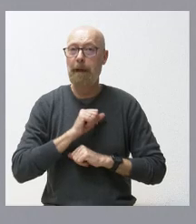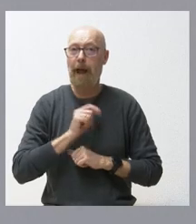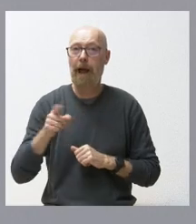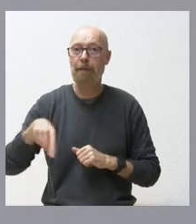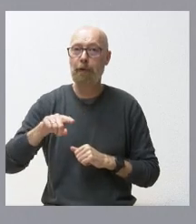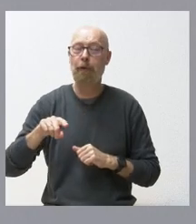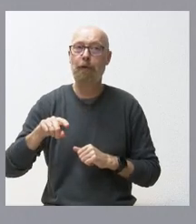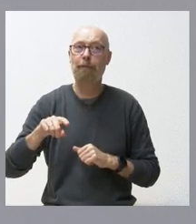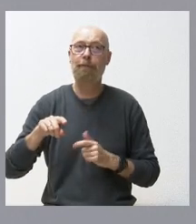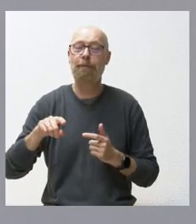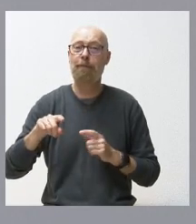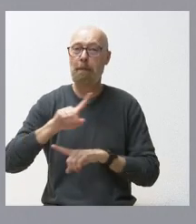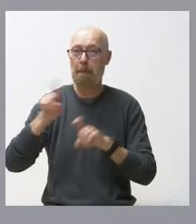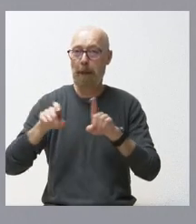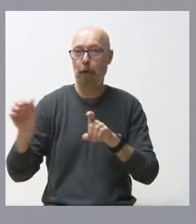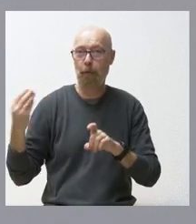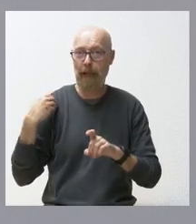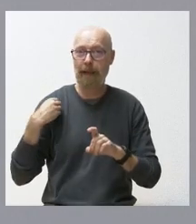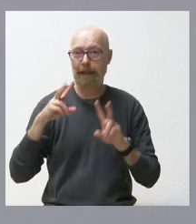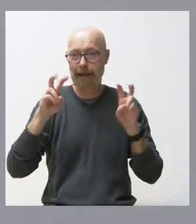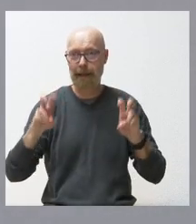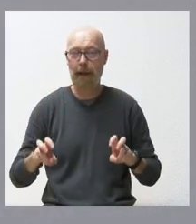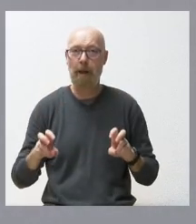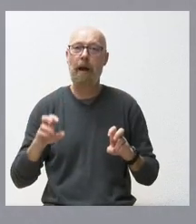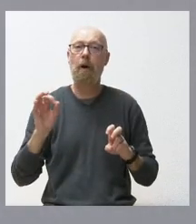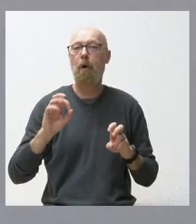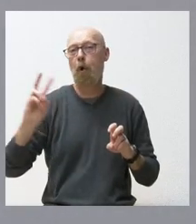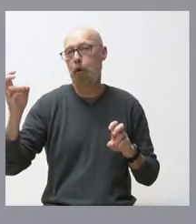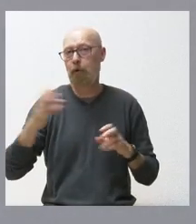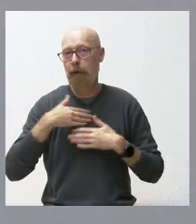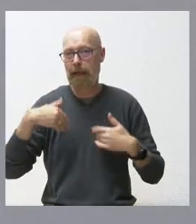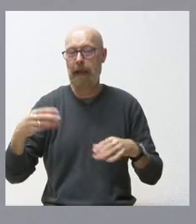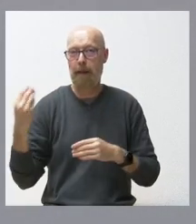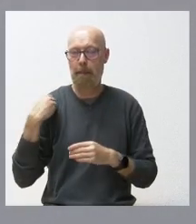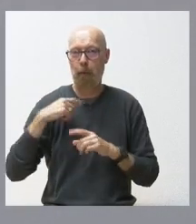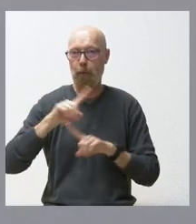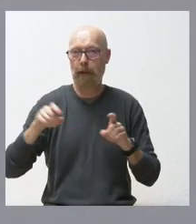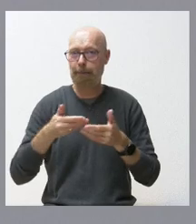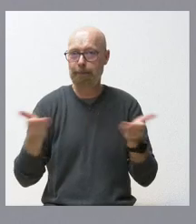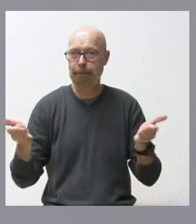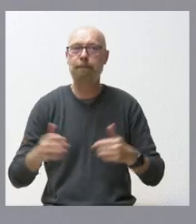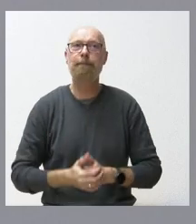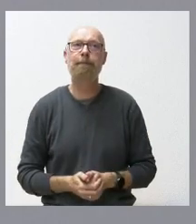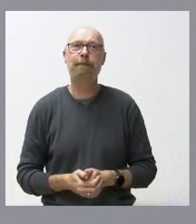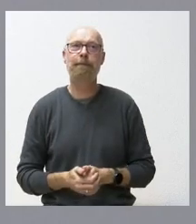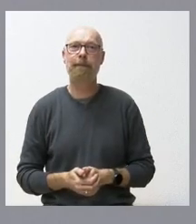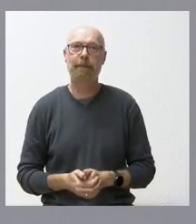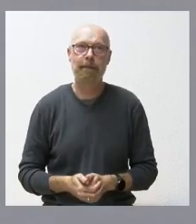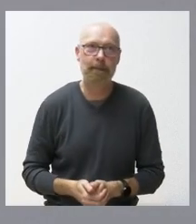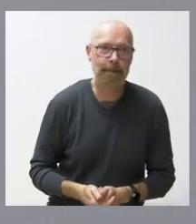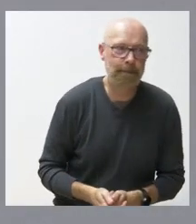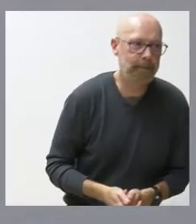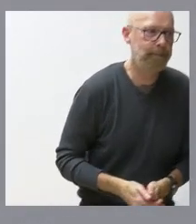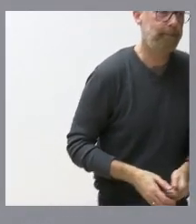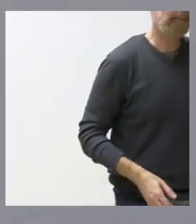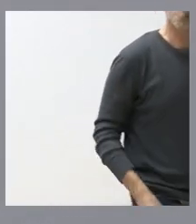sus preguntas sobre estos asuntos o sobre cualquier otro que pueda resultar de su interés y que me esté en mi conocimiento el poderlo